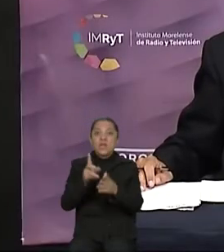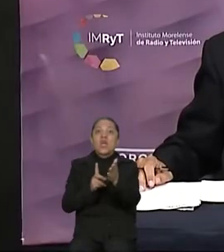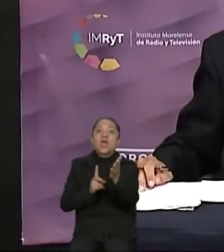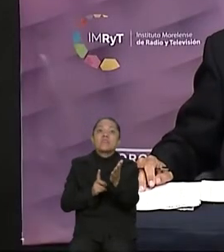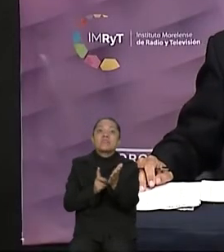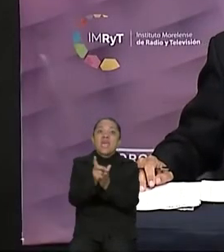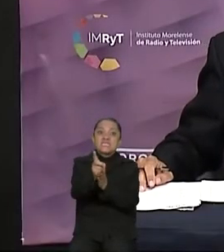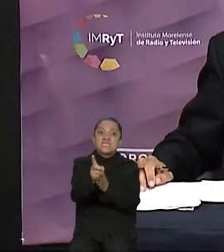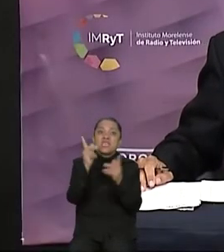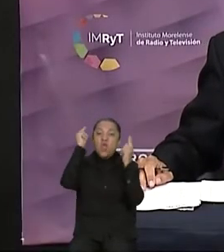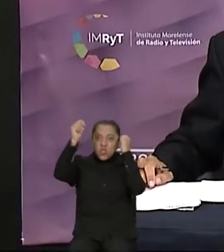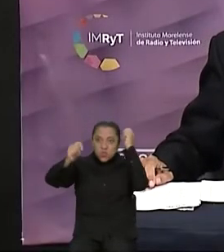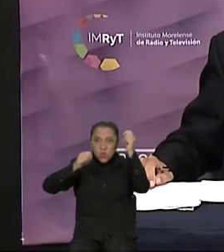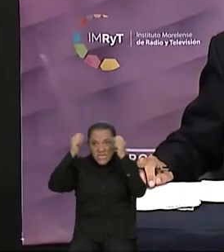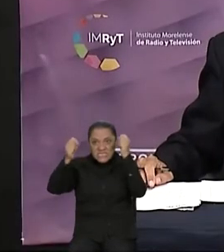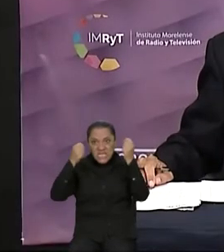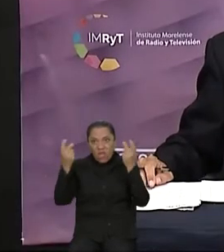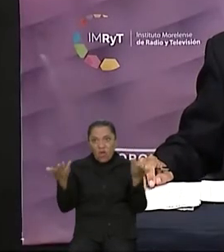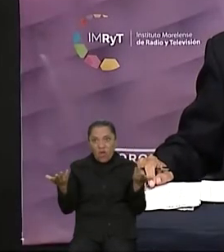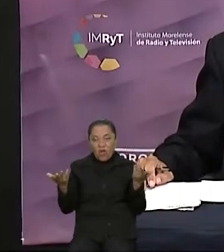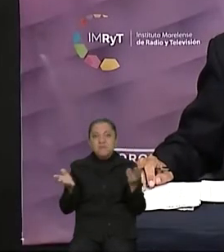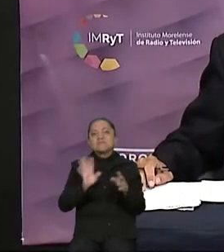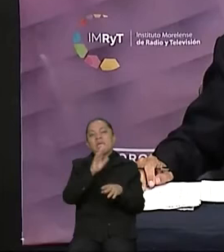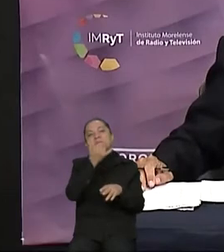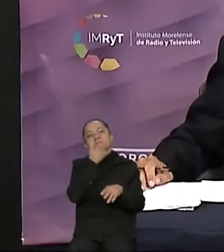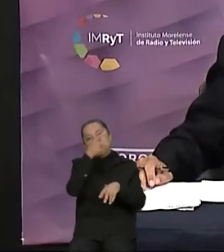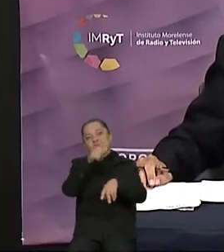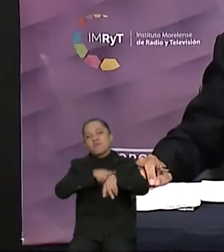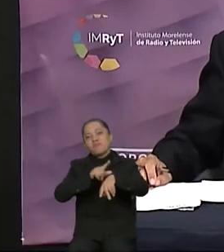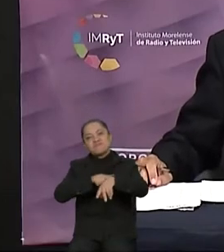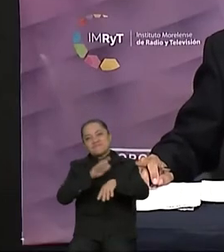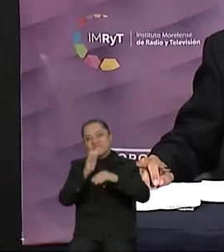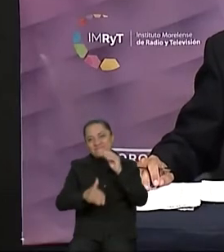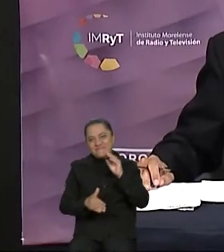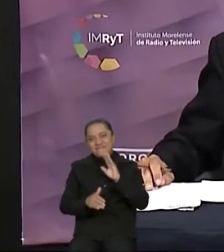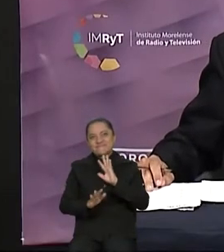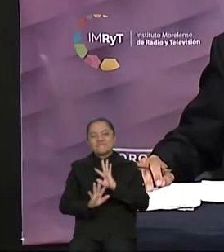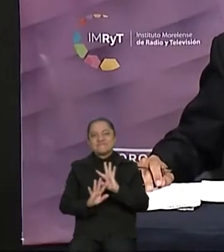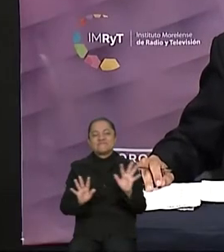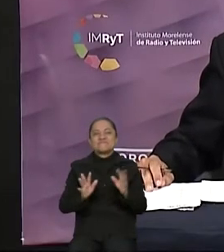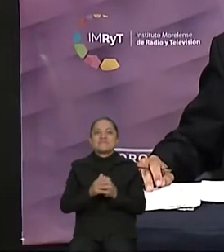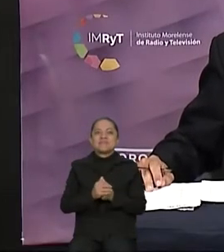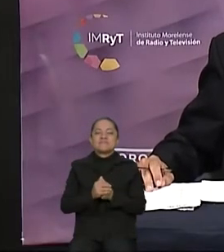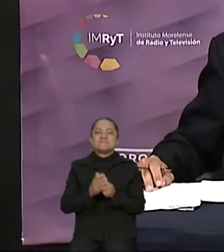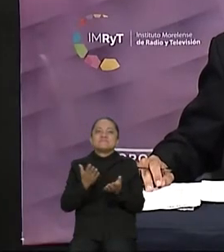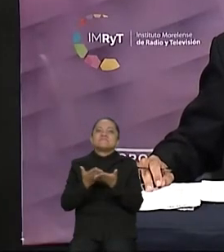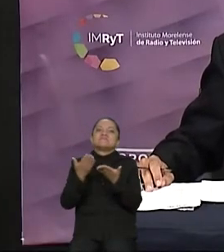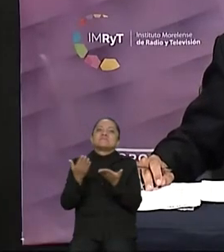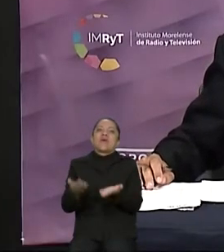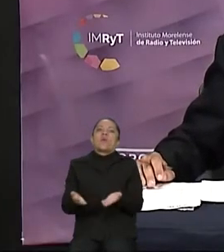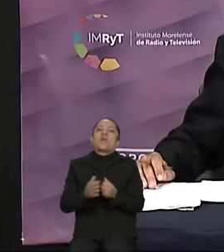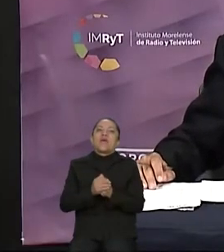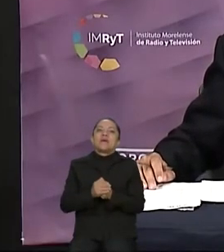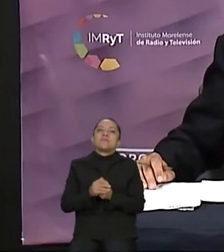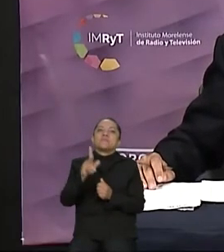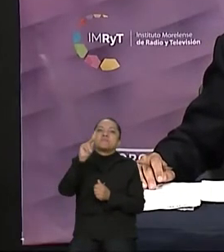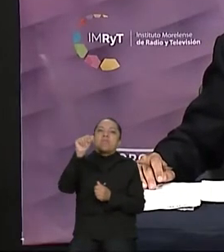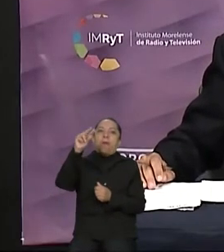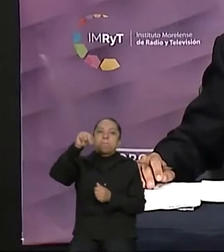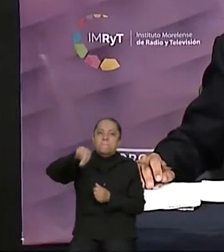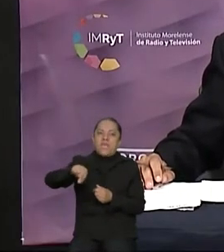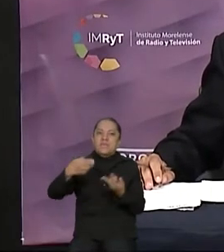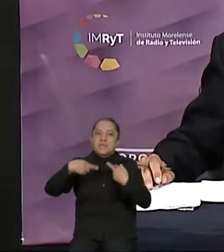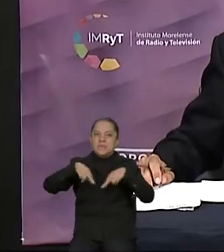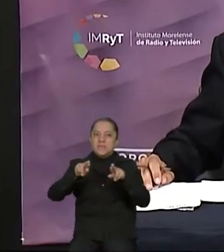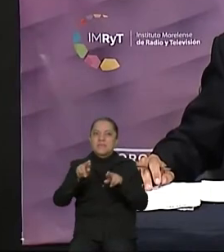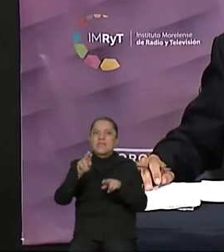Gracias, candidata. Ya pasó su minuto. Muchas gracias. Pasamos ahora con la réplica por la fórmula del Partido Acción Nacional. Su representante, Erika Cortés